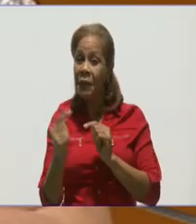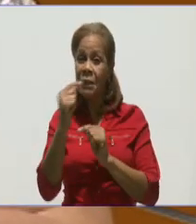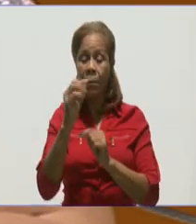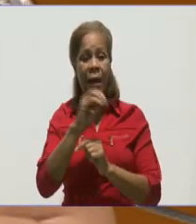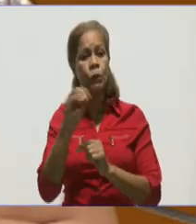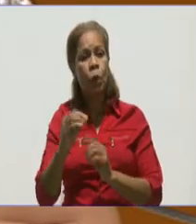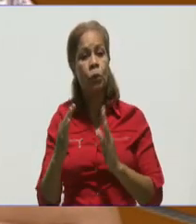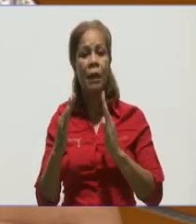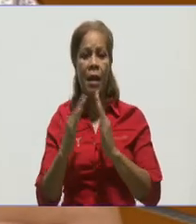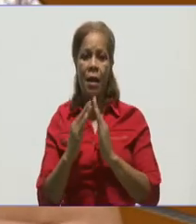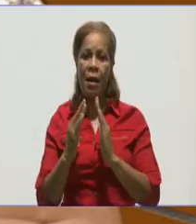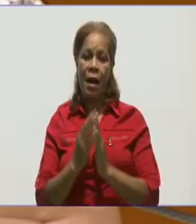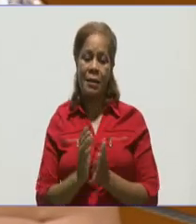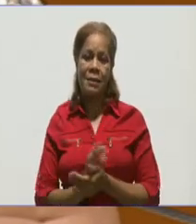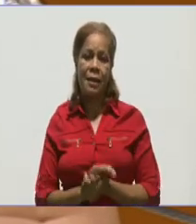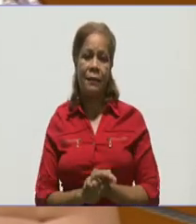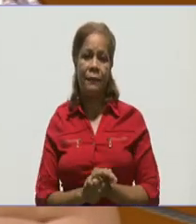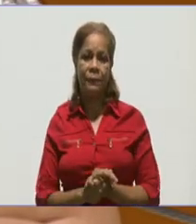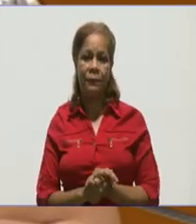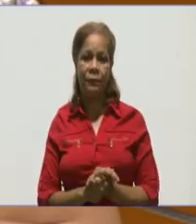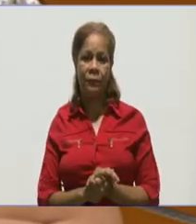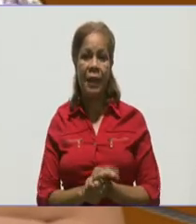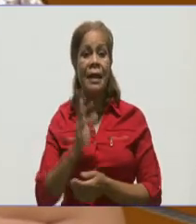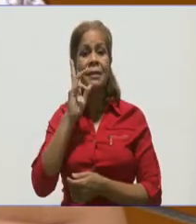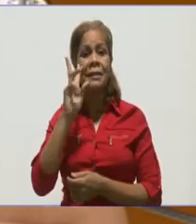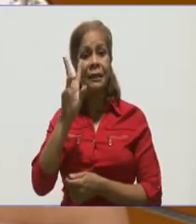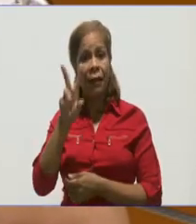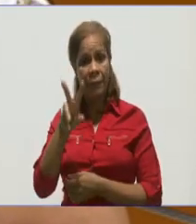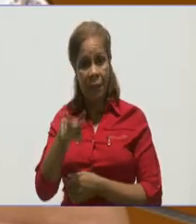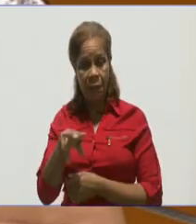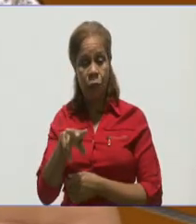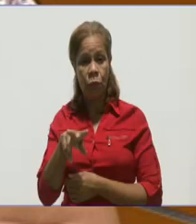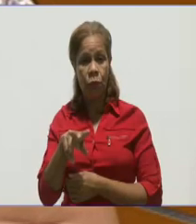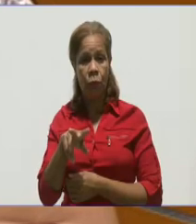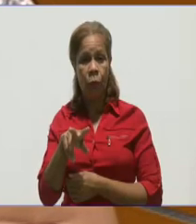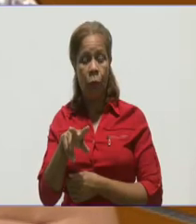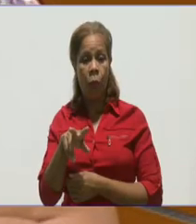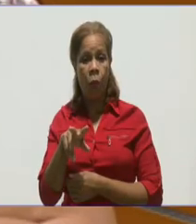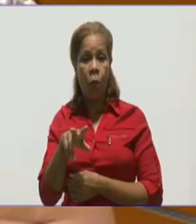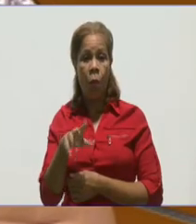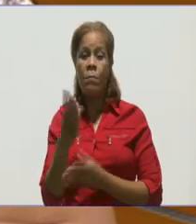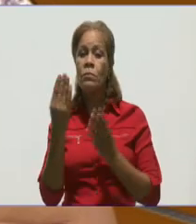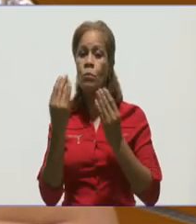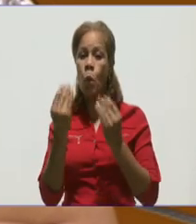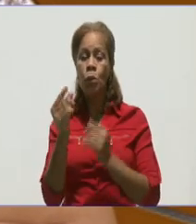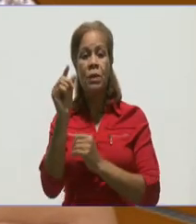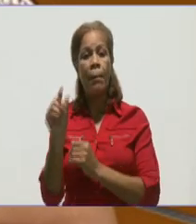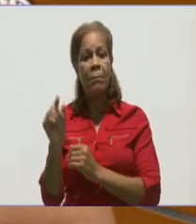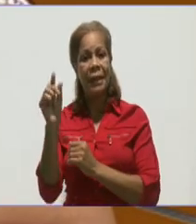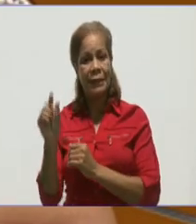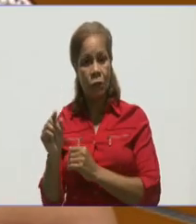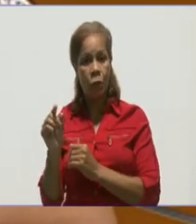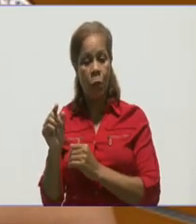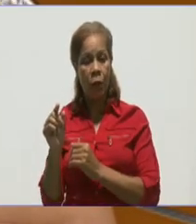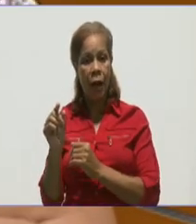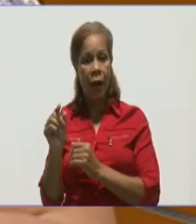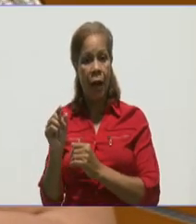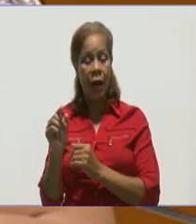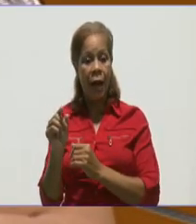Repito, se está viendo un gran porciento hoy de confirmados a punto de partida de un contagio